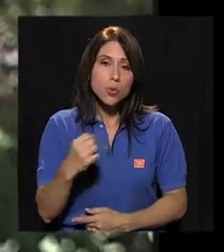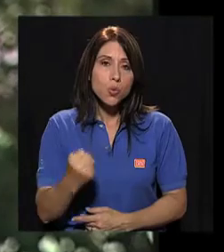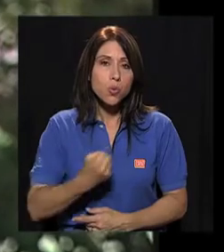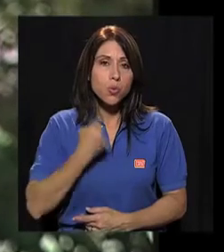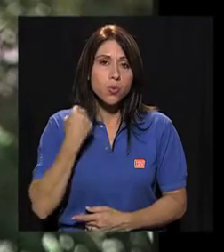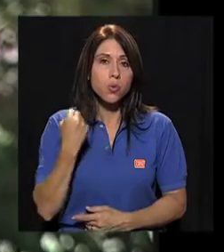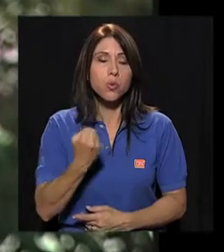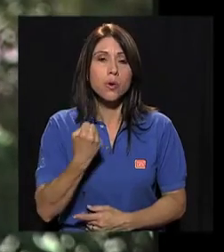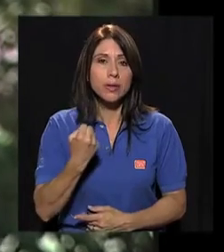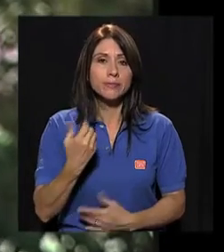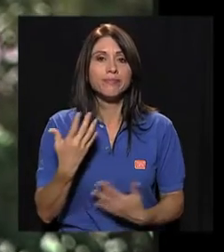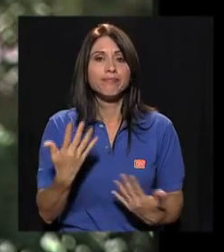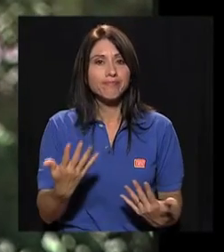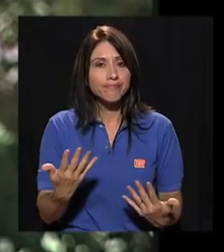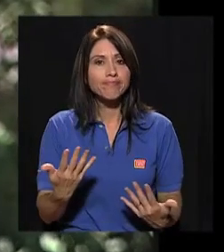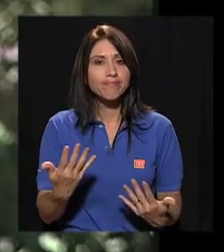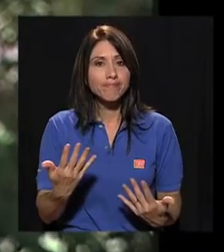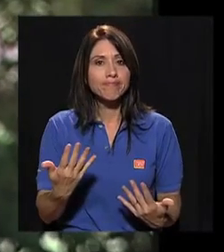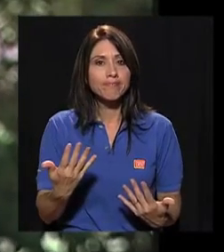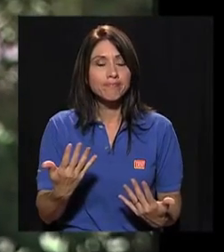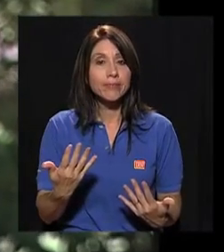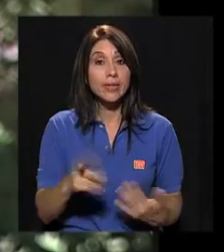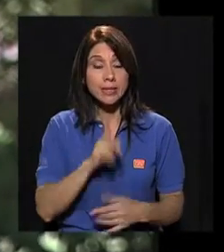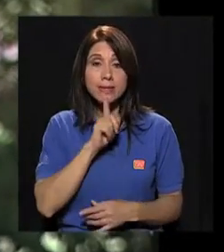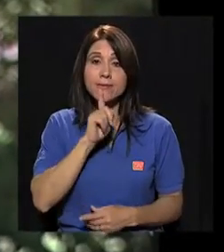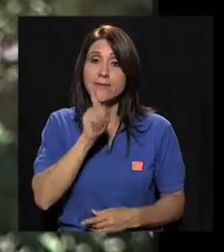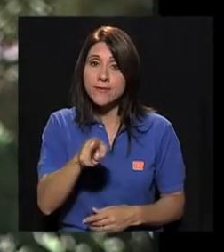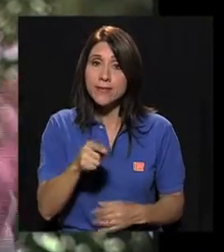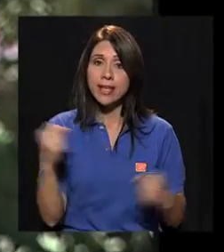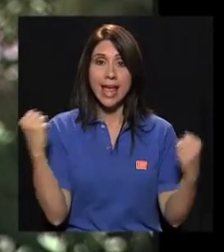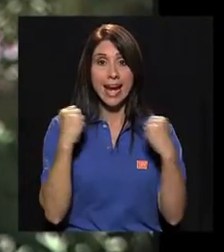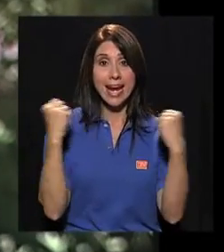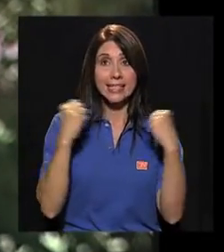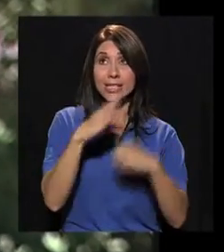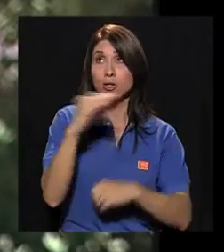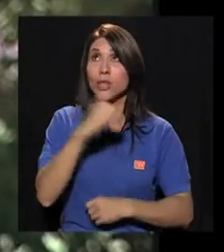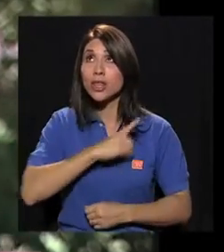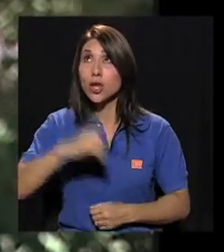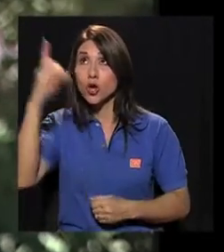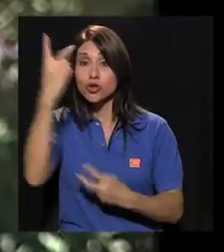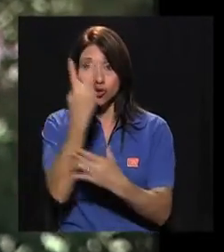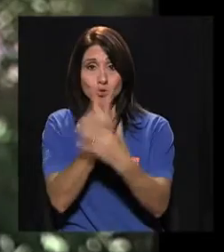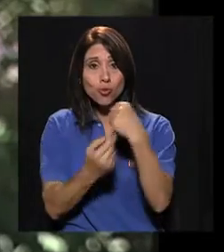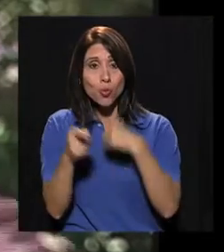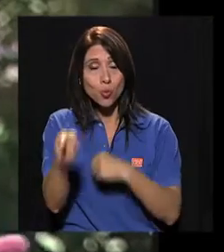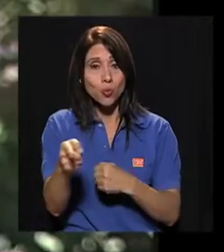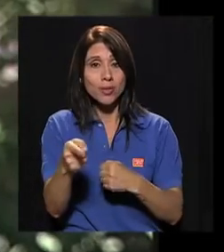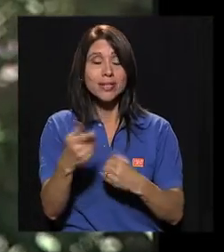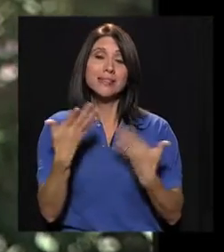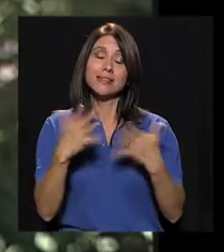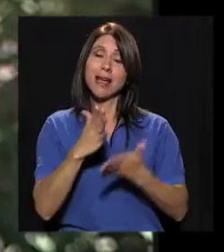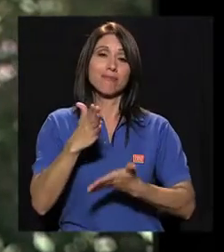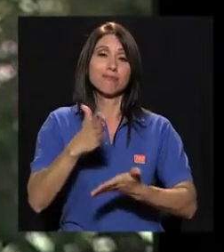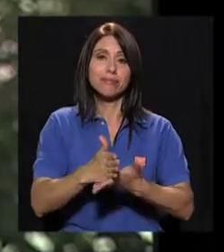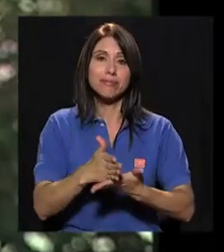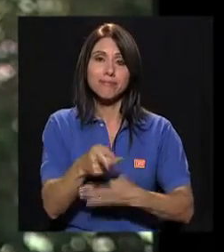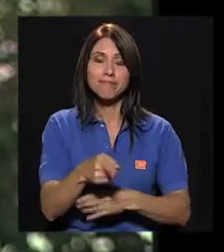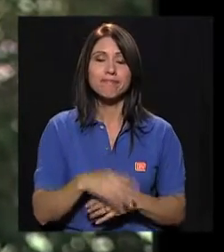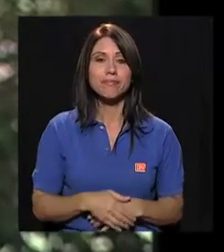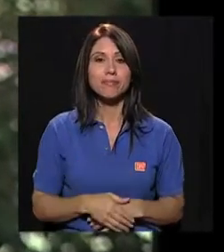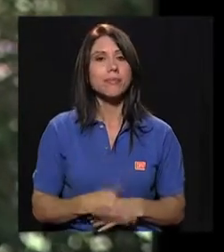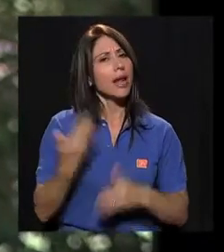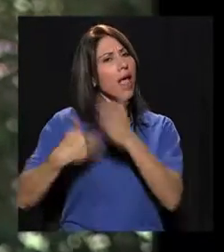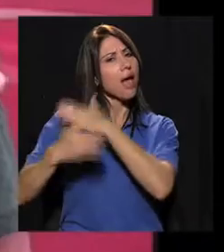bastante, bastante grande. Y definitivamente el ejercicio y Dios fueron los que me